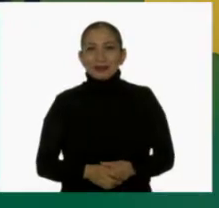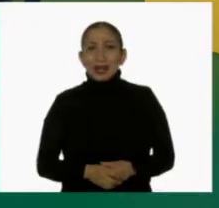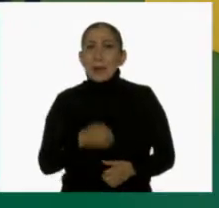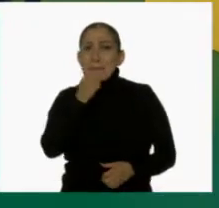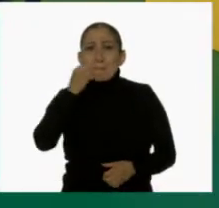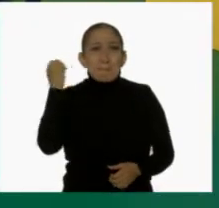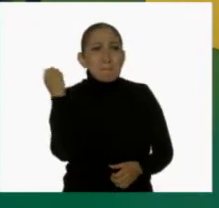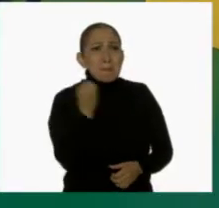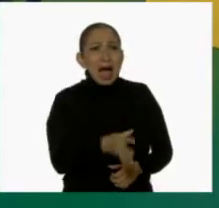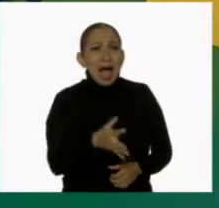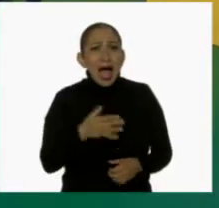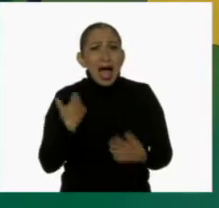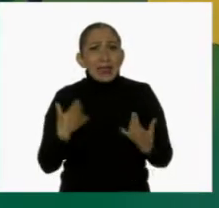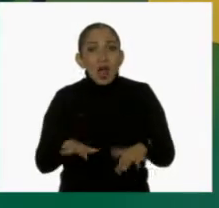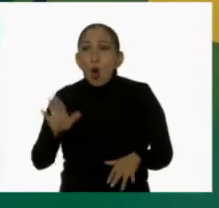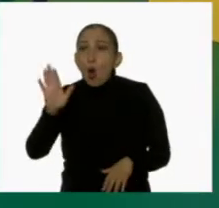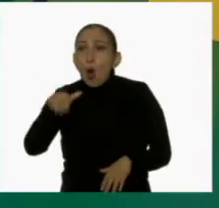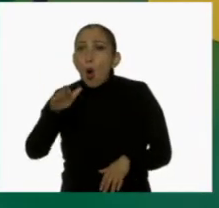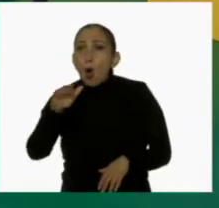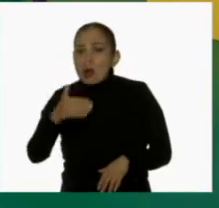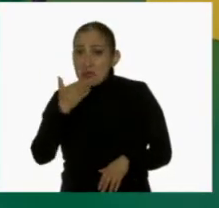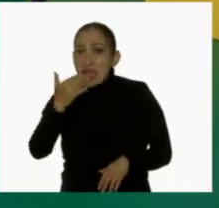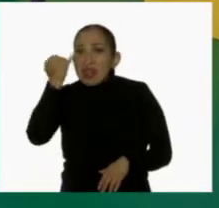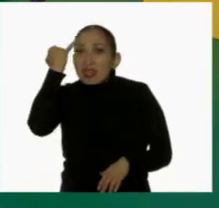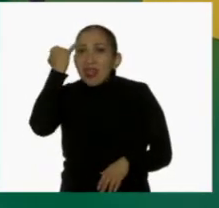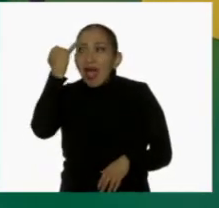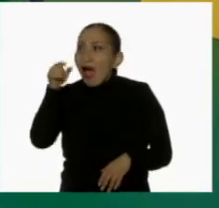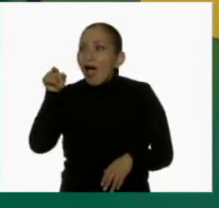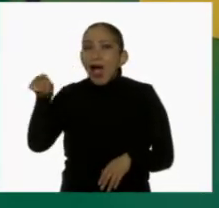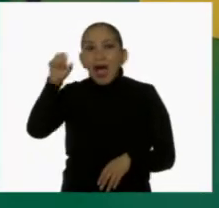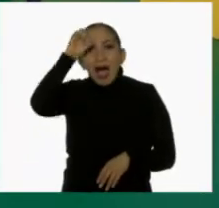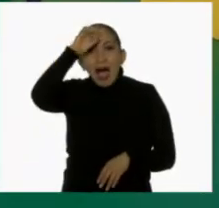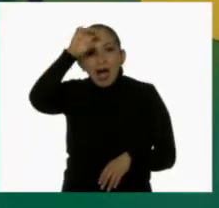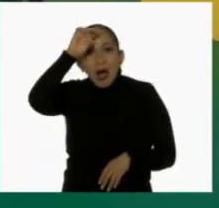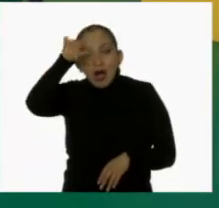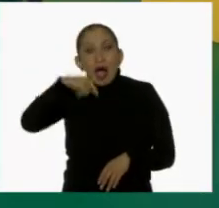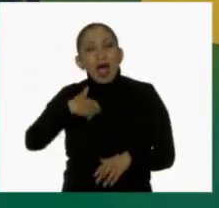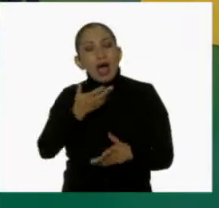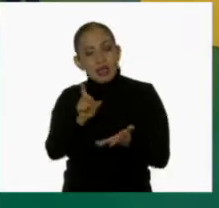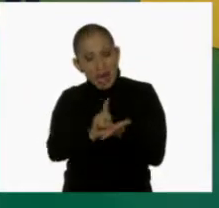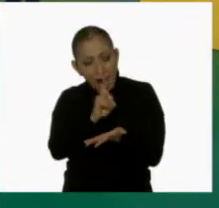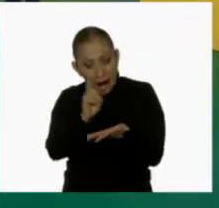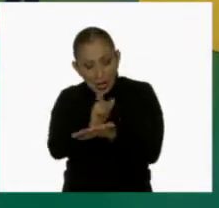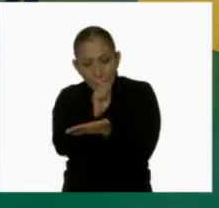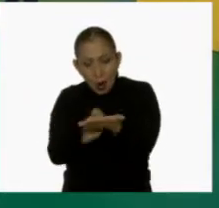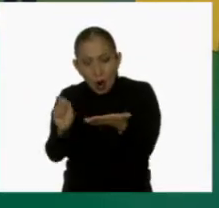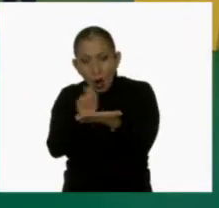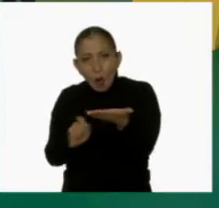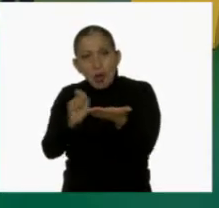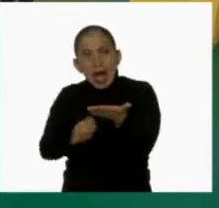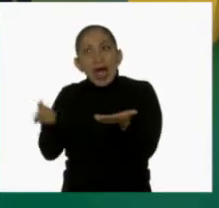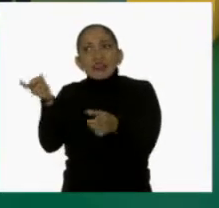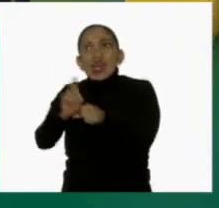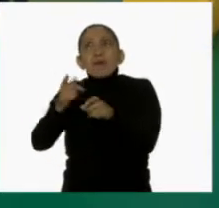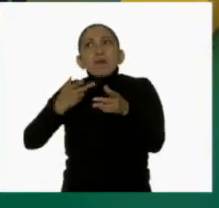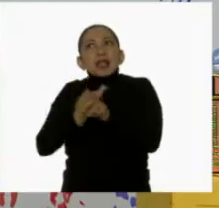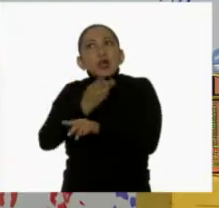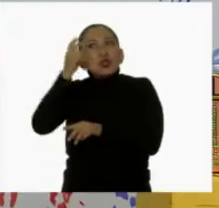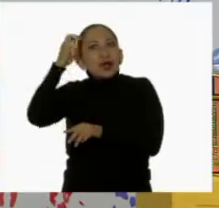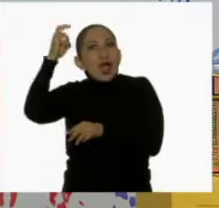¡Padrísimo! Oigan, qué buena idea la de Carola. Tener un diario para registrar lo que